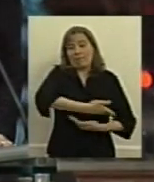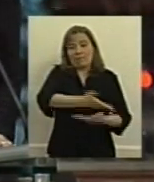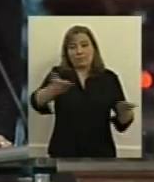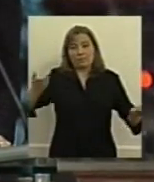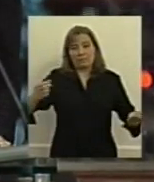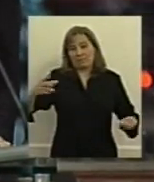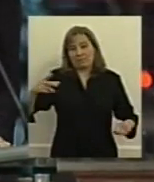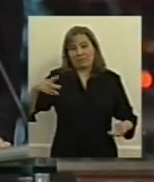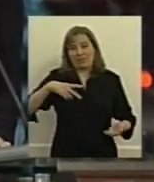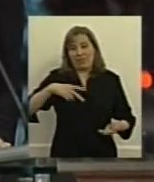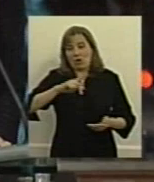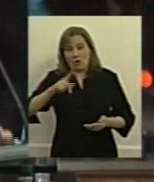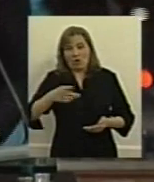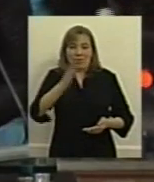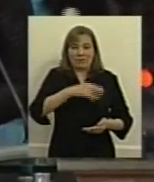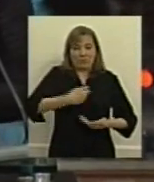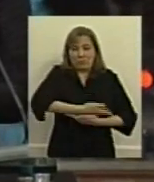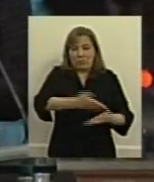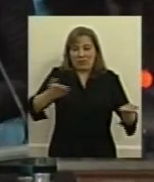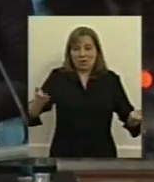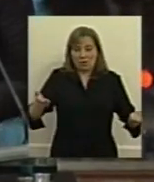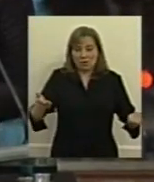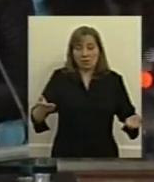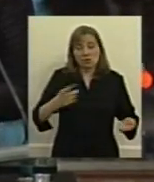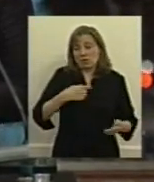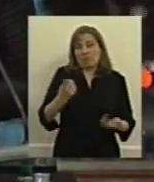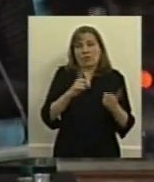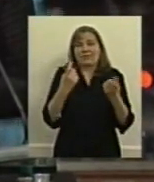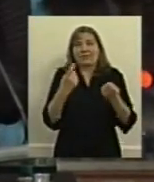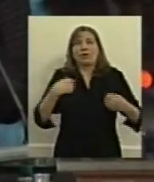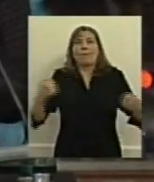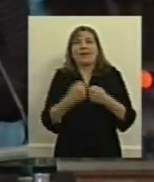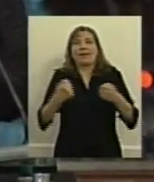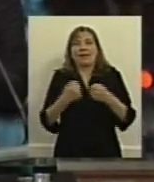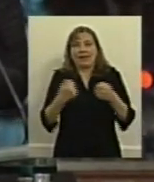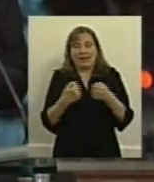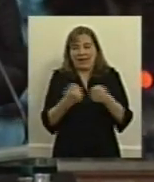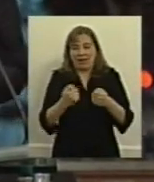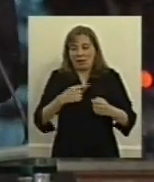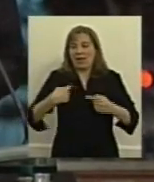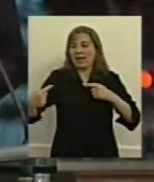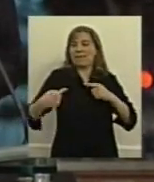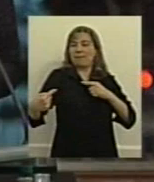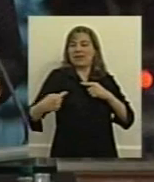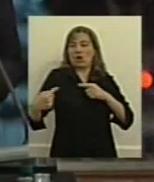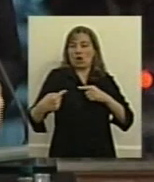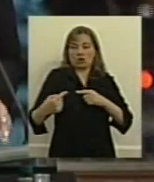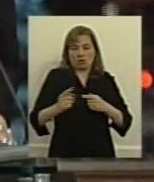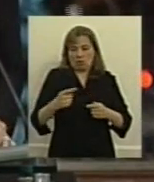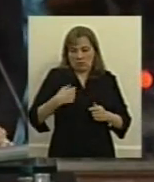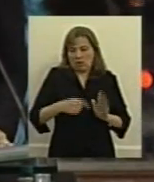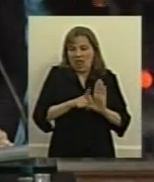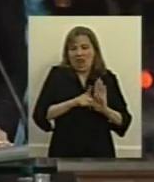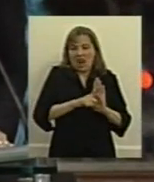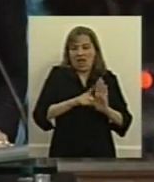que todos podemos hacerlo sin necesidad ni de pelearnos ni de considerarnos enemigos porque estamos legislando